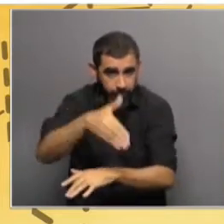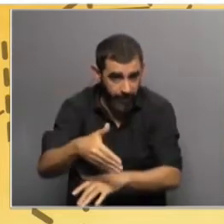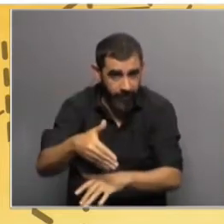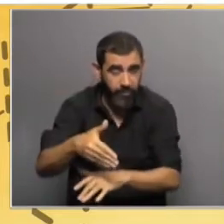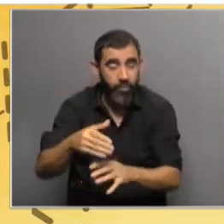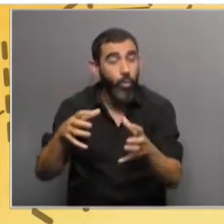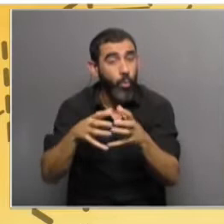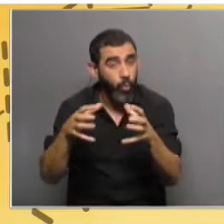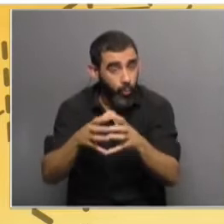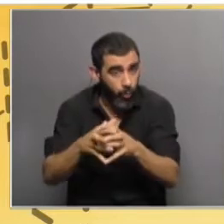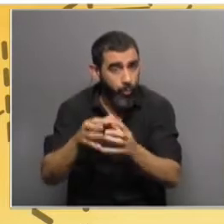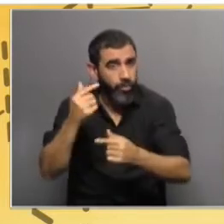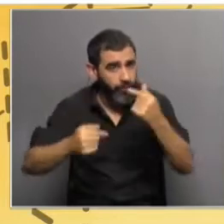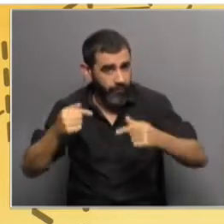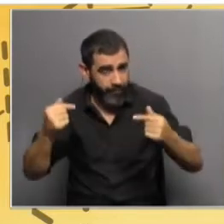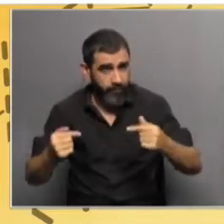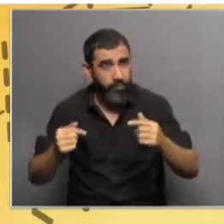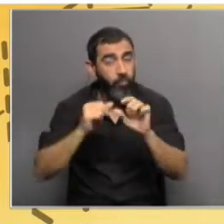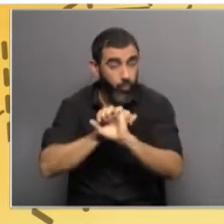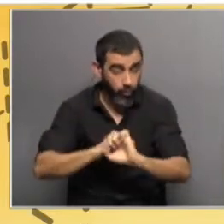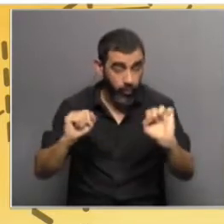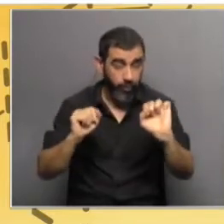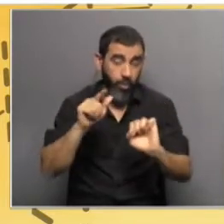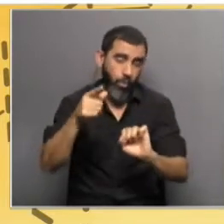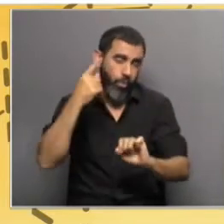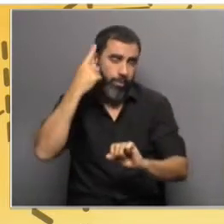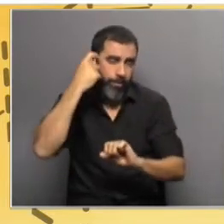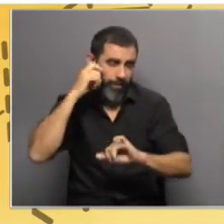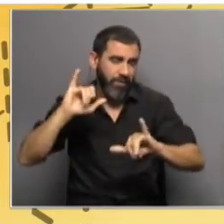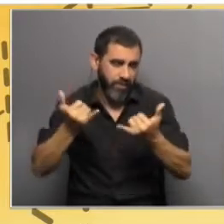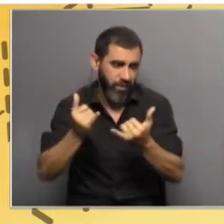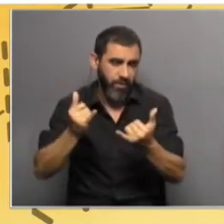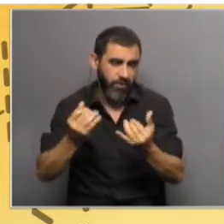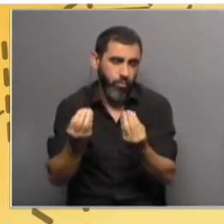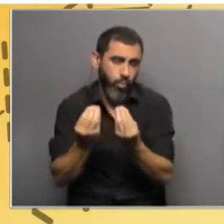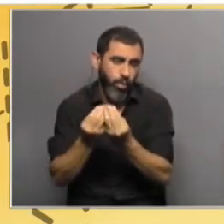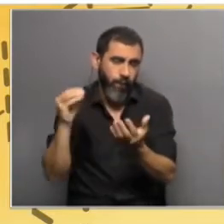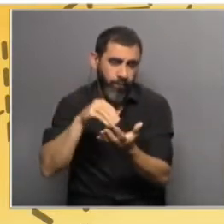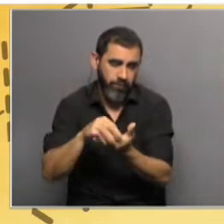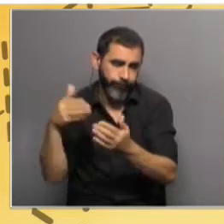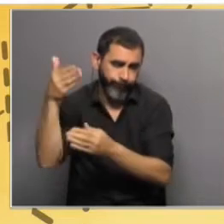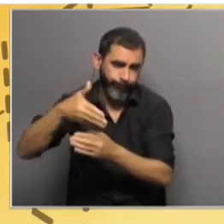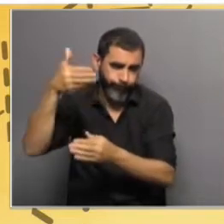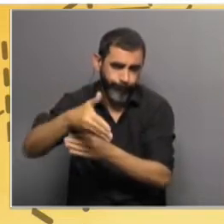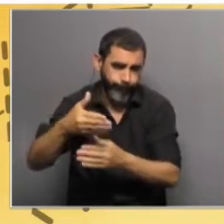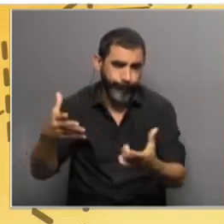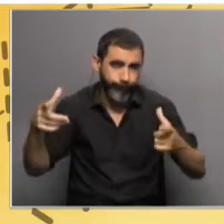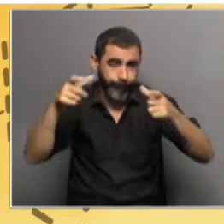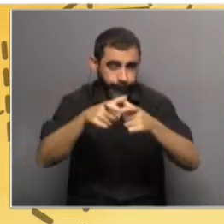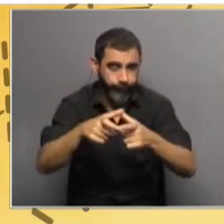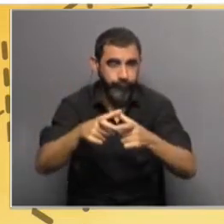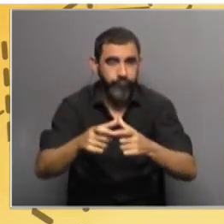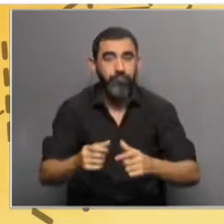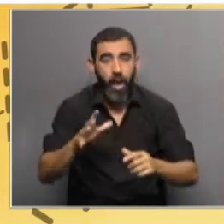delegaciones y su composición. ¿Se puede decir, vos con tu experiencia, ya tenés unas cuantas cumbres de este tipo, recorridas, que tiene